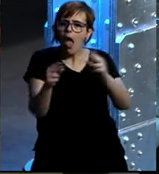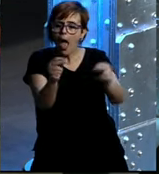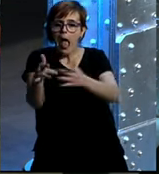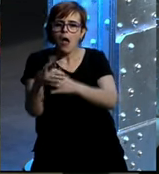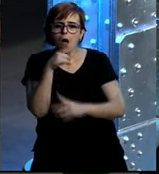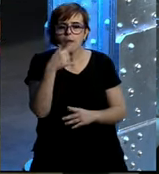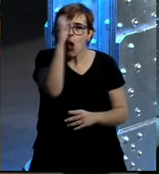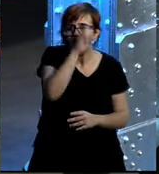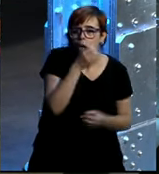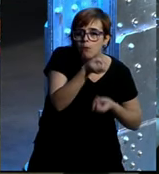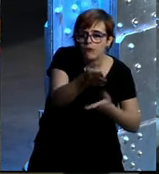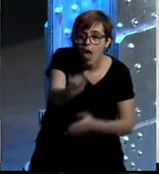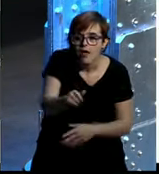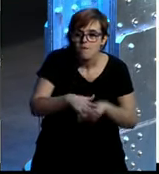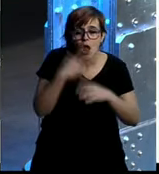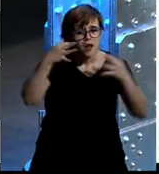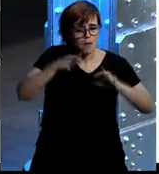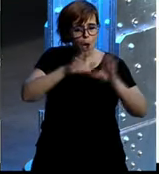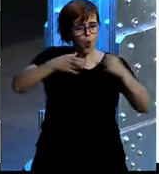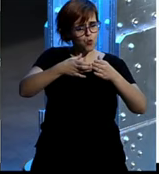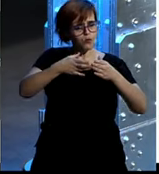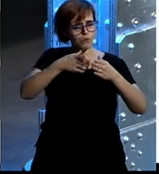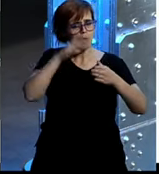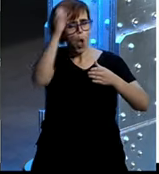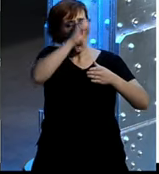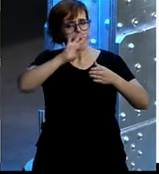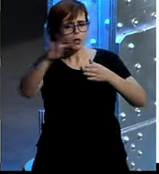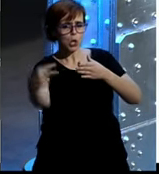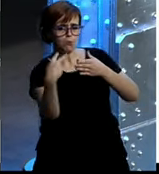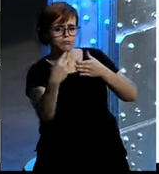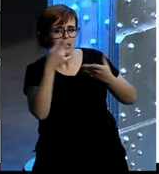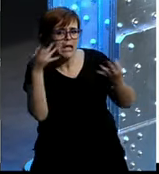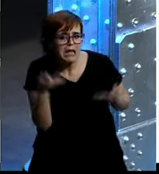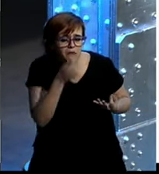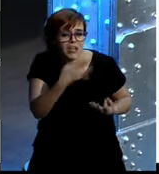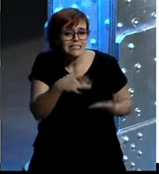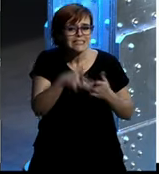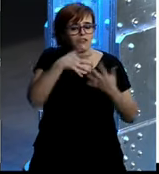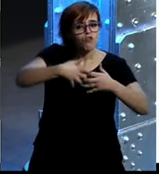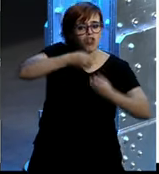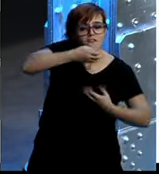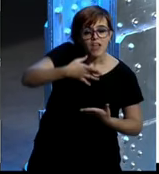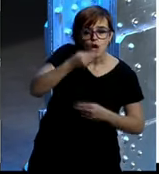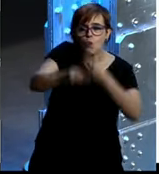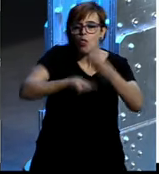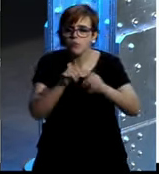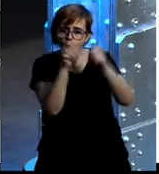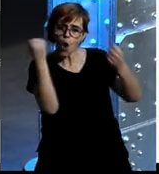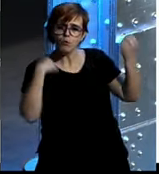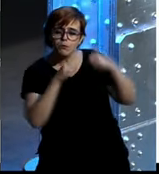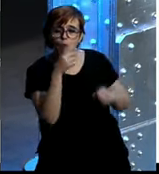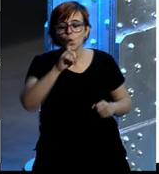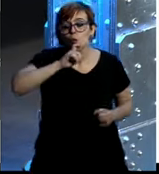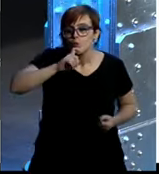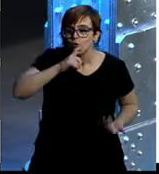exactamente qué se estaba diciendo de L'Oreal como grupo, ¿no? Si se sabía bien lo que hacíamos, cómo lo hacíamos, por qué lo hacíamos, cómo nos comportábamos,